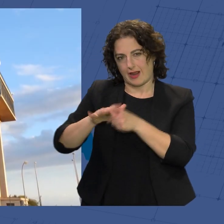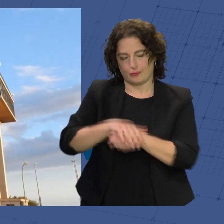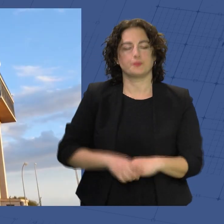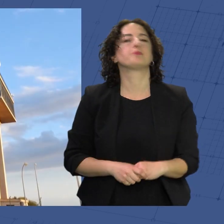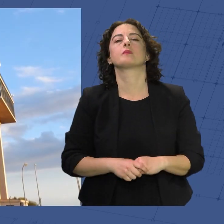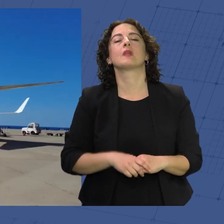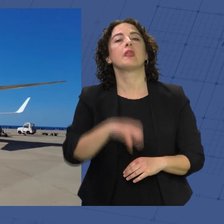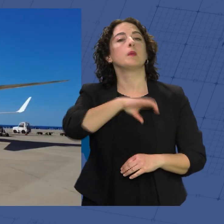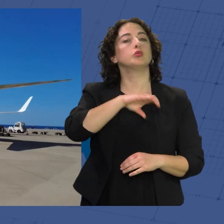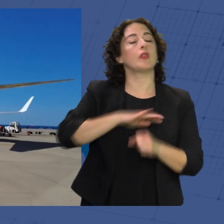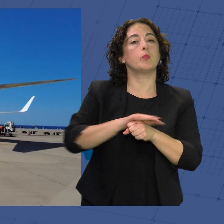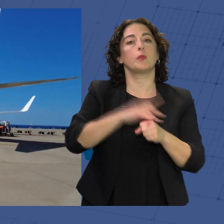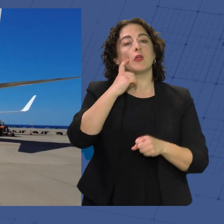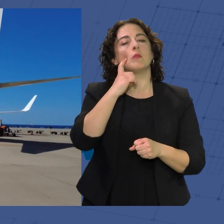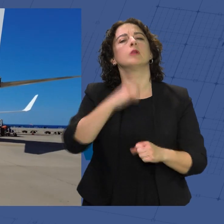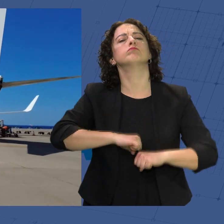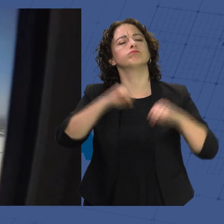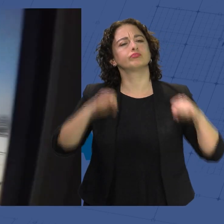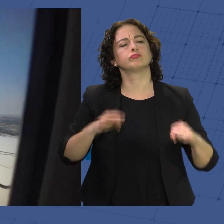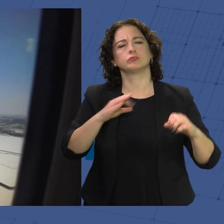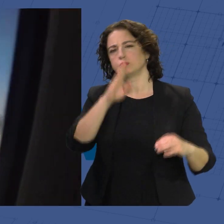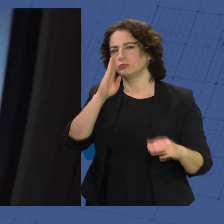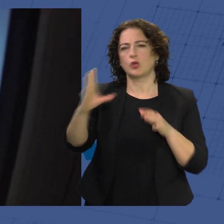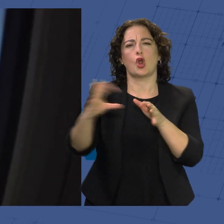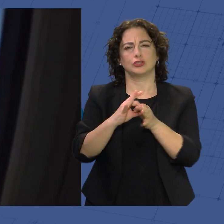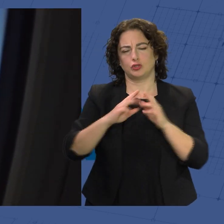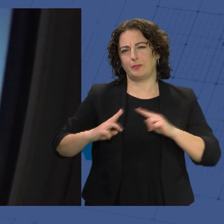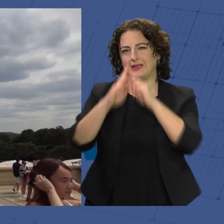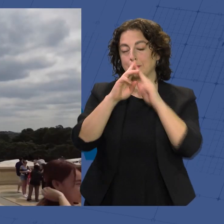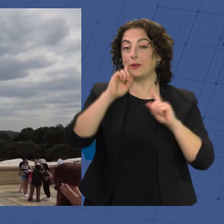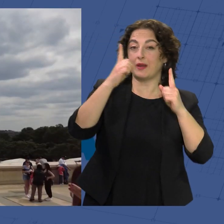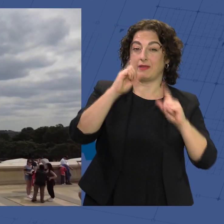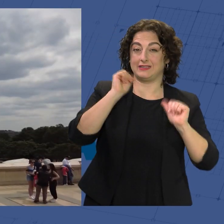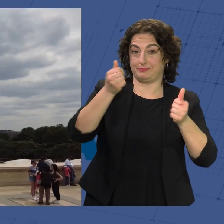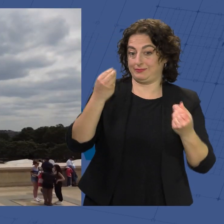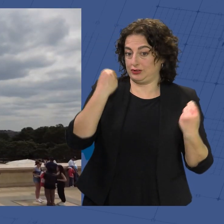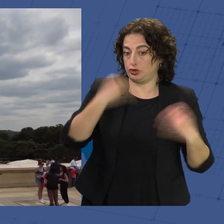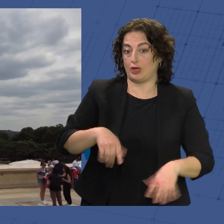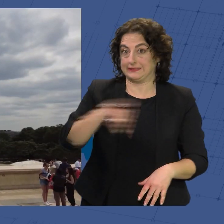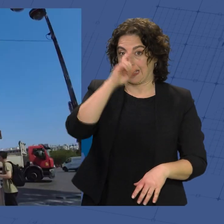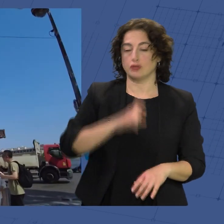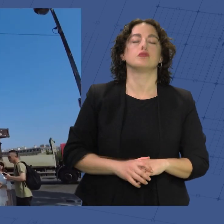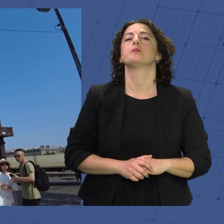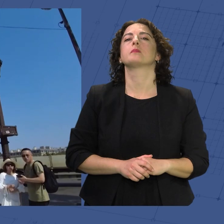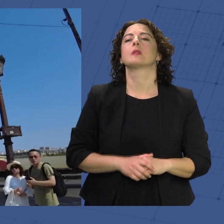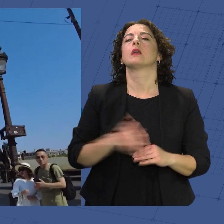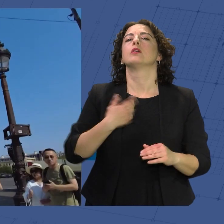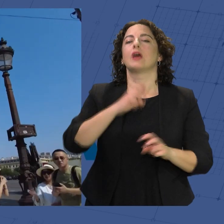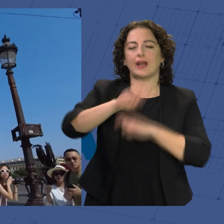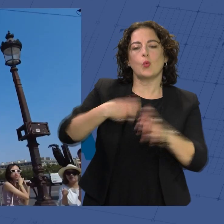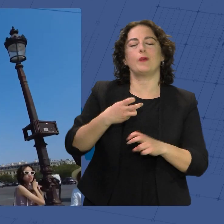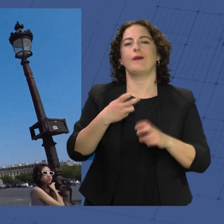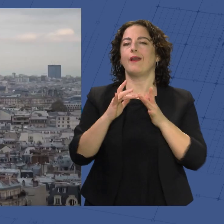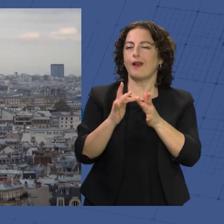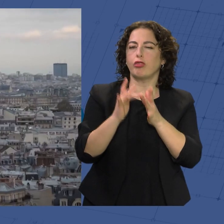La Diputación Provincial de Almería consolida la conexión directa con París que se inició por primera vez en la historia de la provincia este año y que renueva la buena relación entre